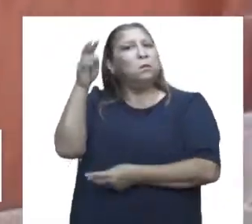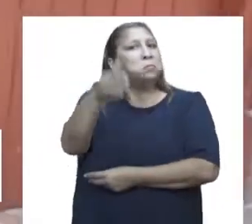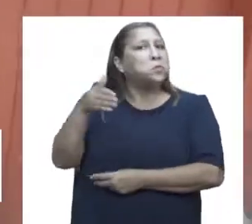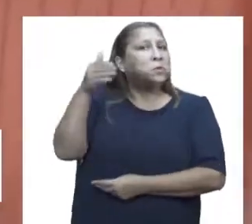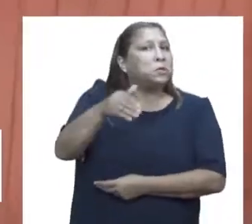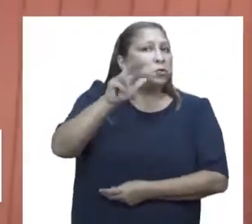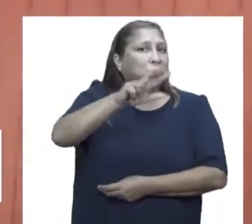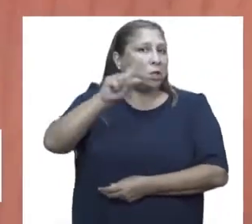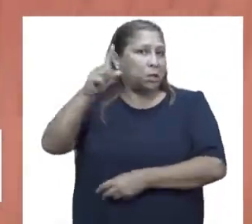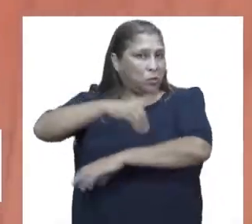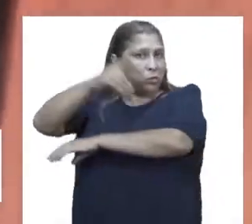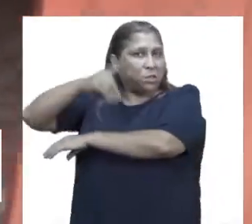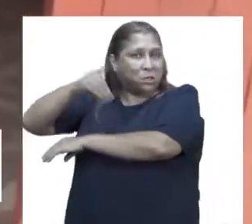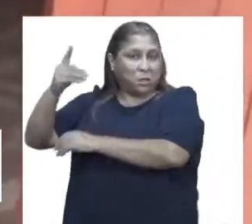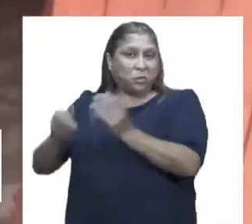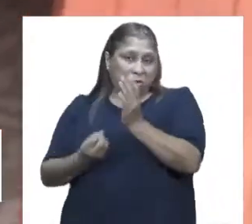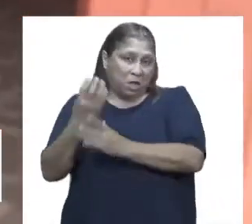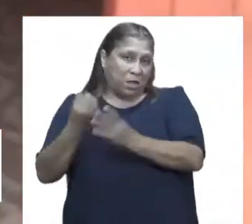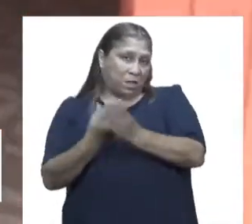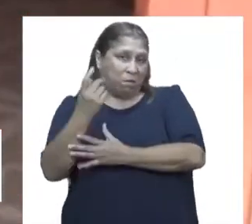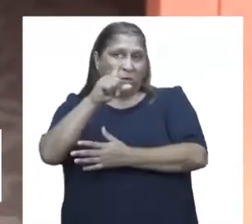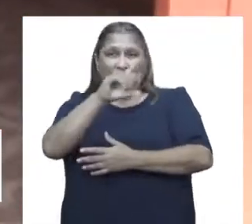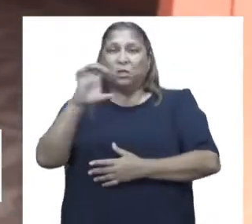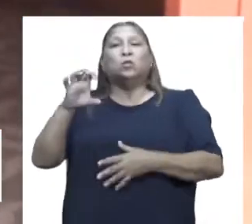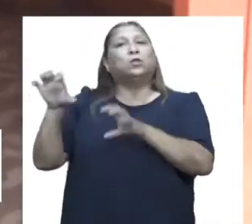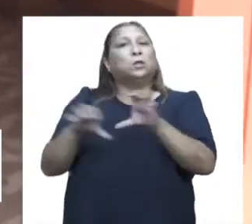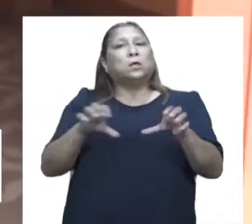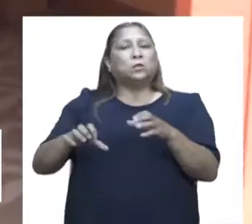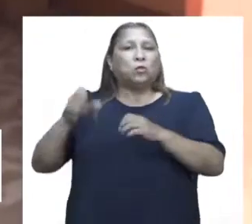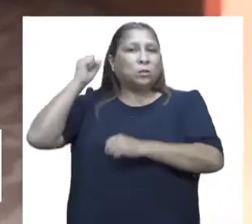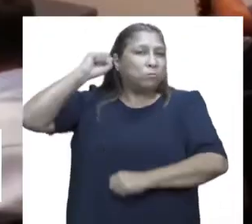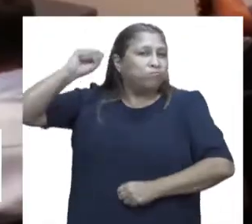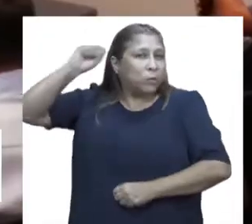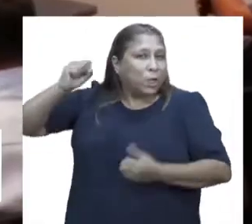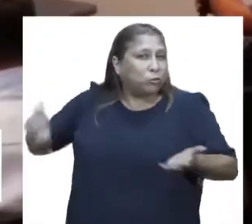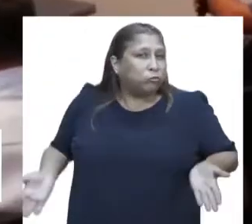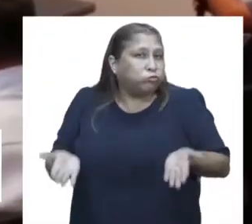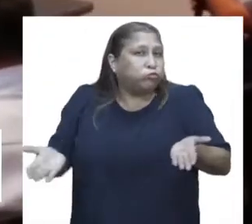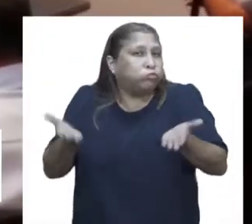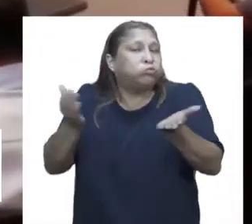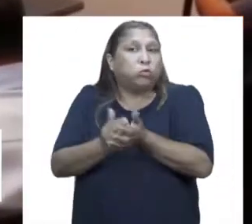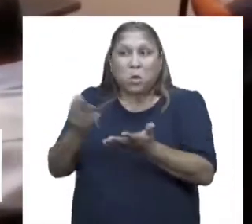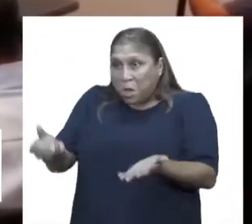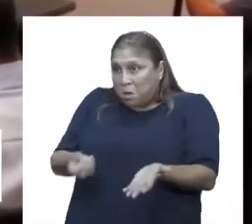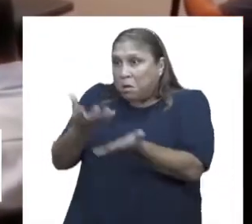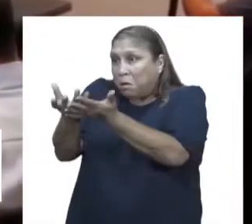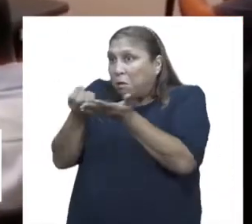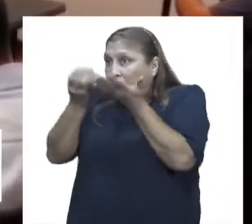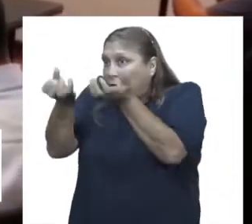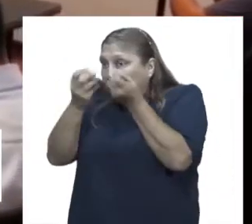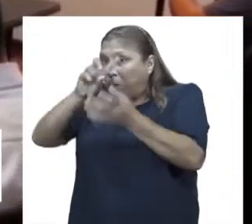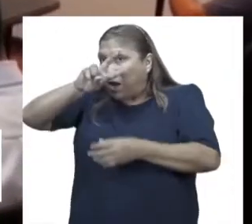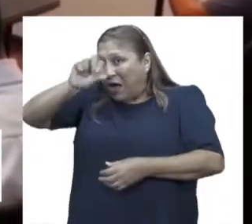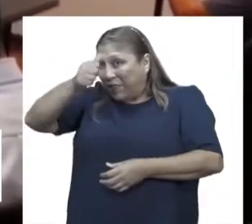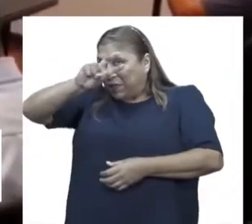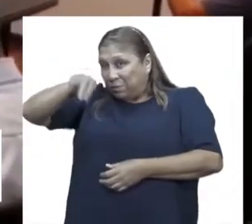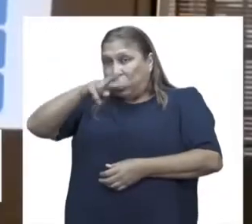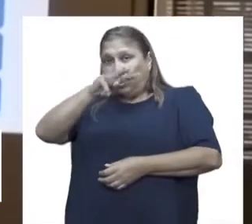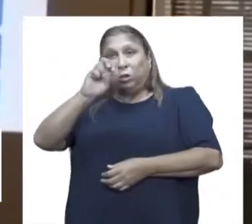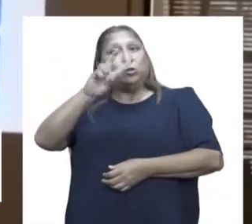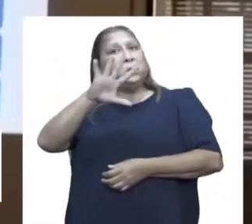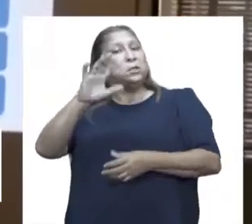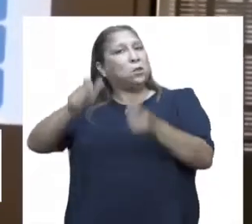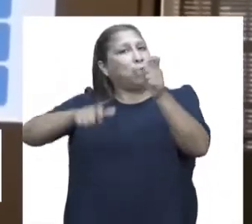distritos de las provincias de Arequipa, 110 acciones de promoción de derechos, logrando informar a 10.225 personas.